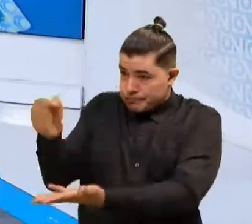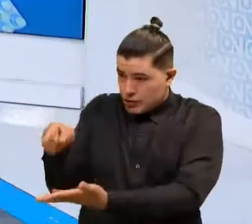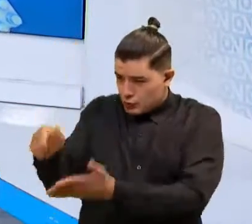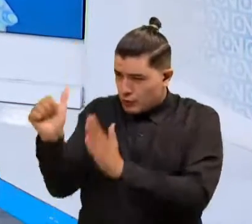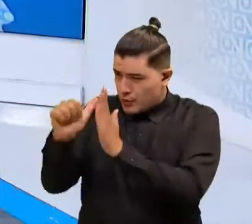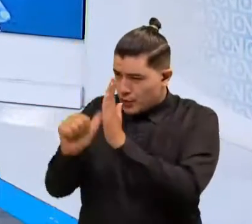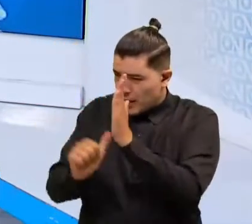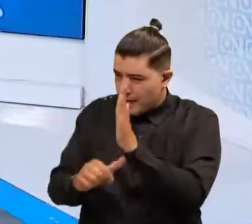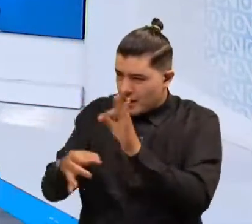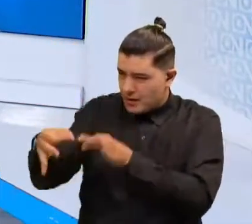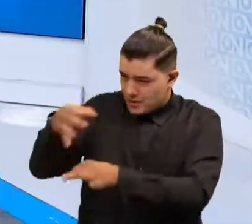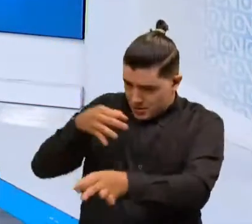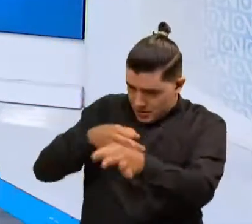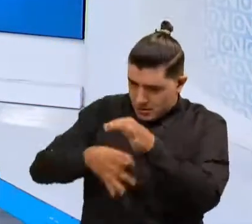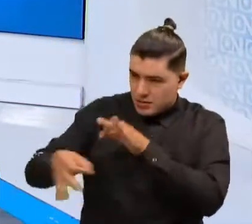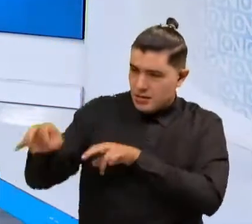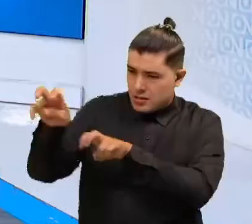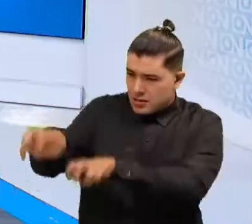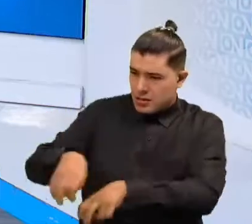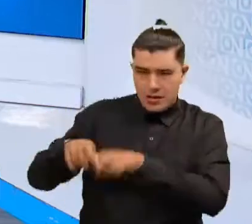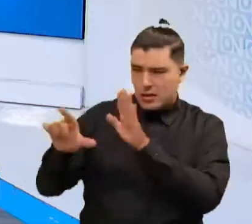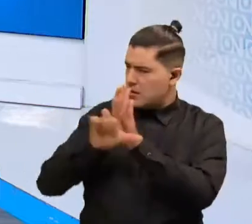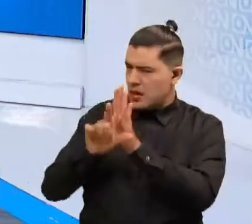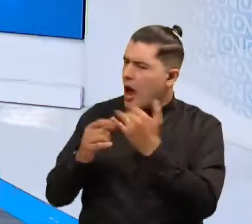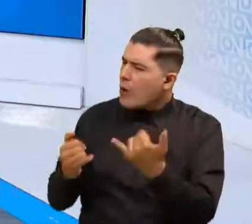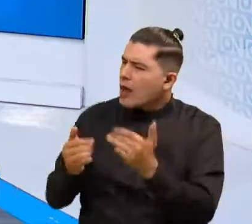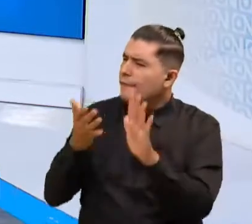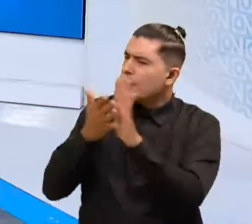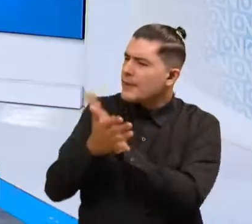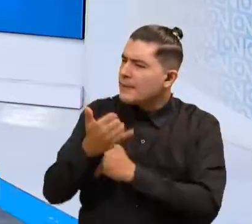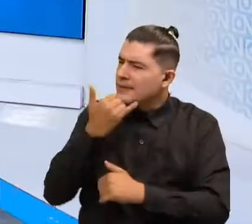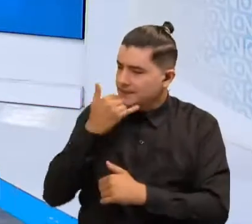de sustitución de cultivos ilícitos. ¿Cuál es la información en este momento?